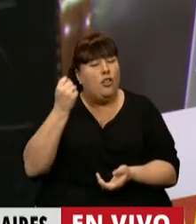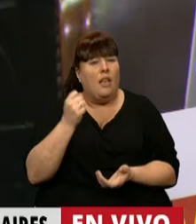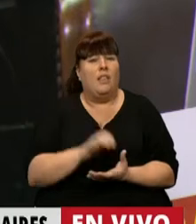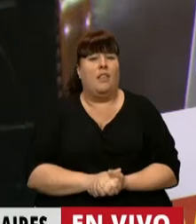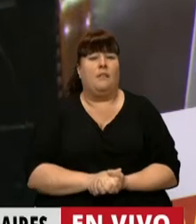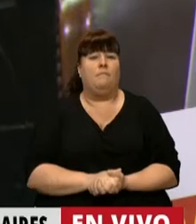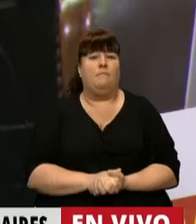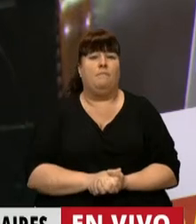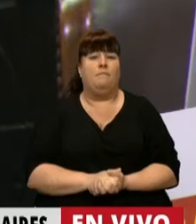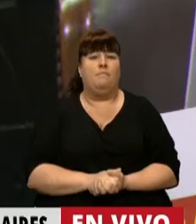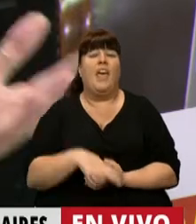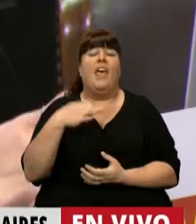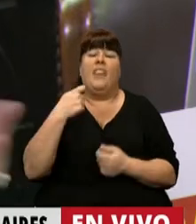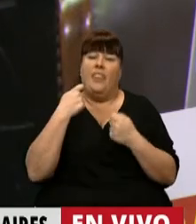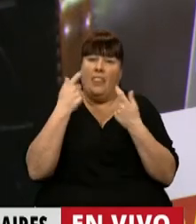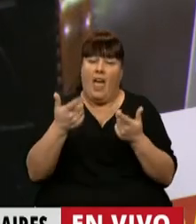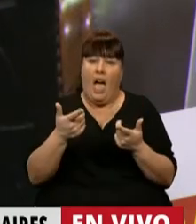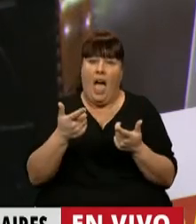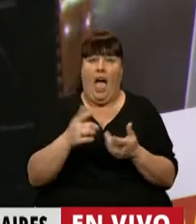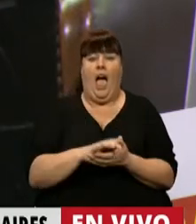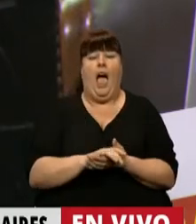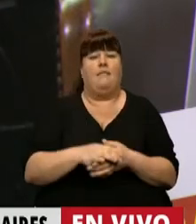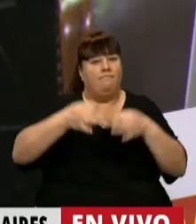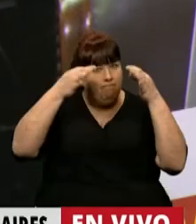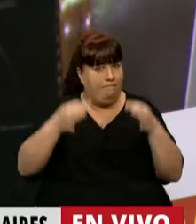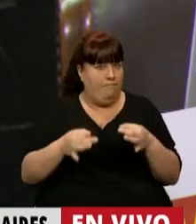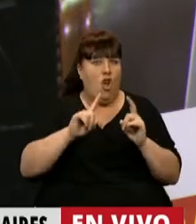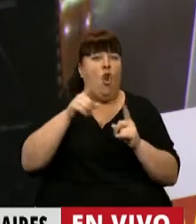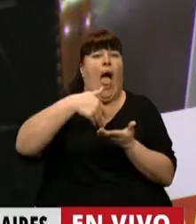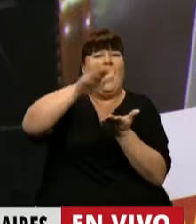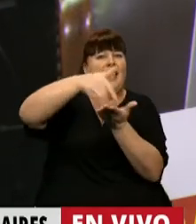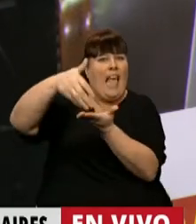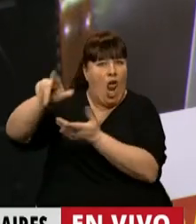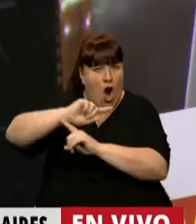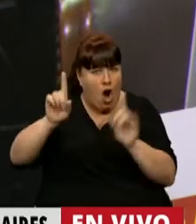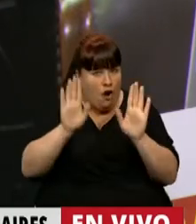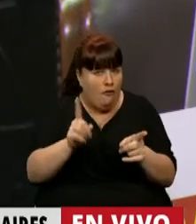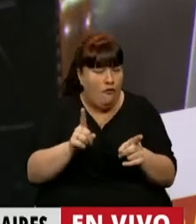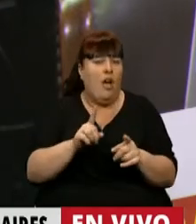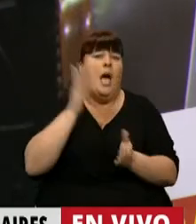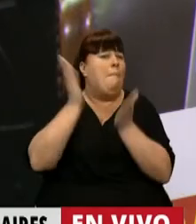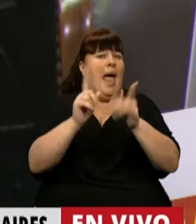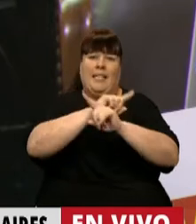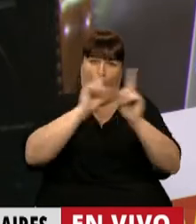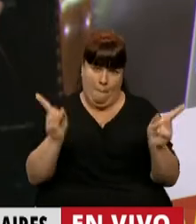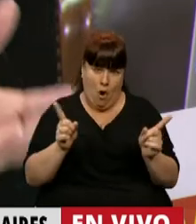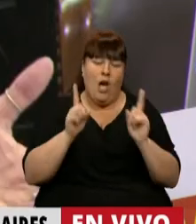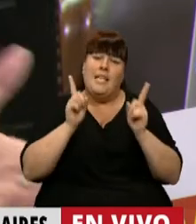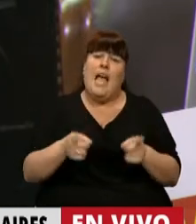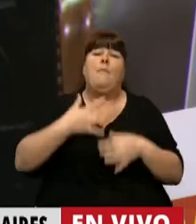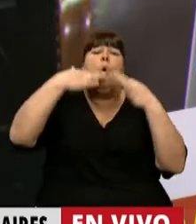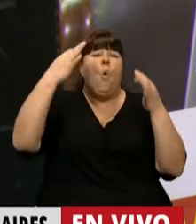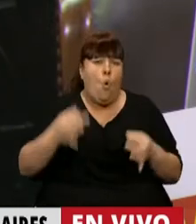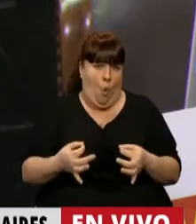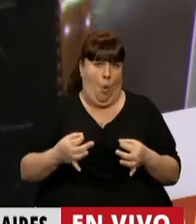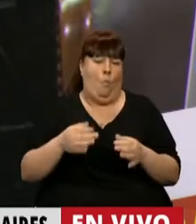que no solo se le dé una seguridad de que no va a haber desalojo ni represión, sino también de